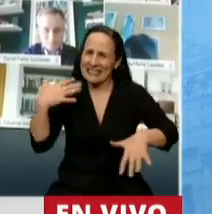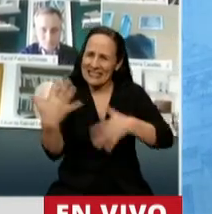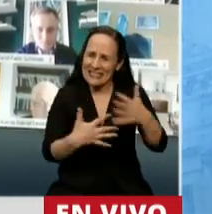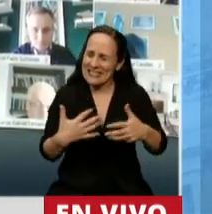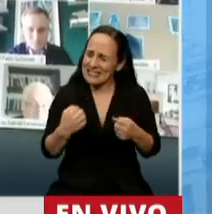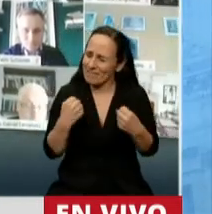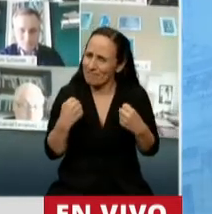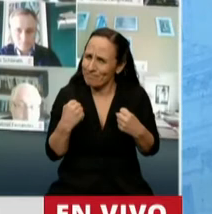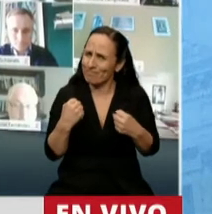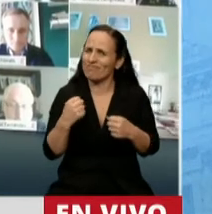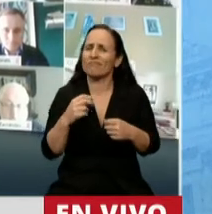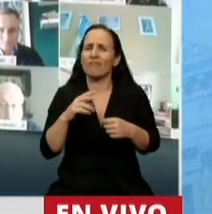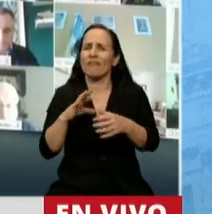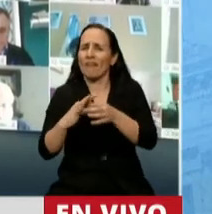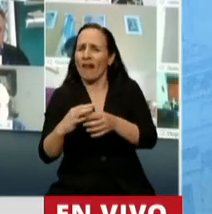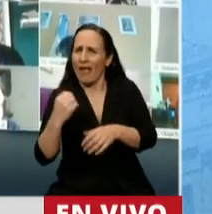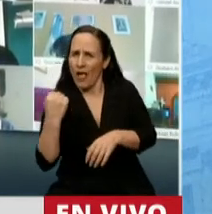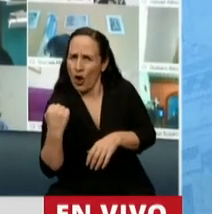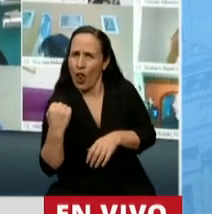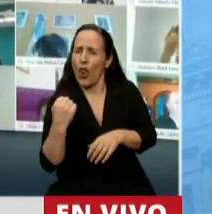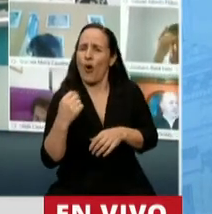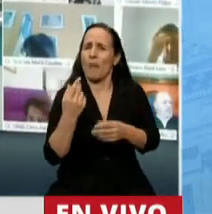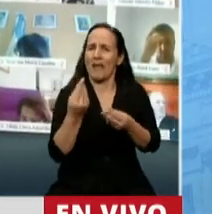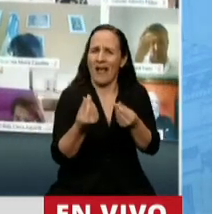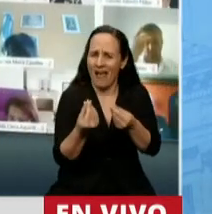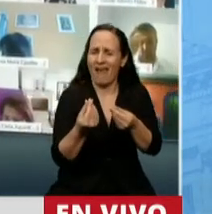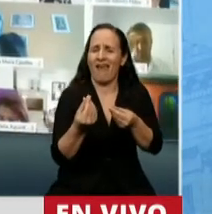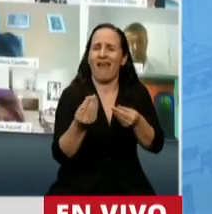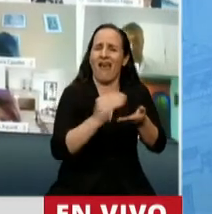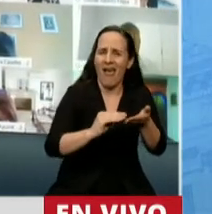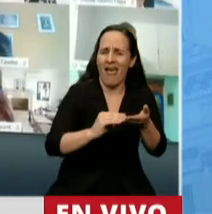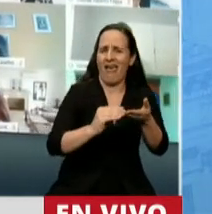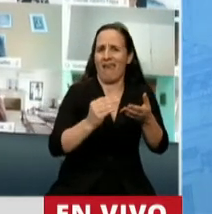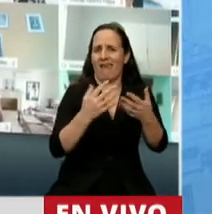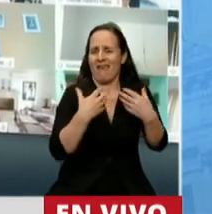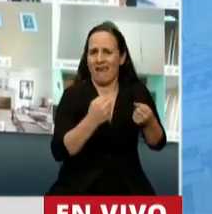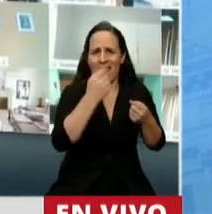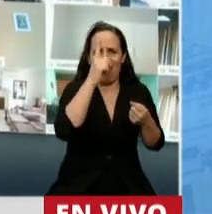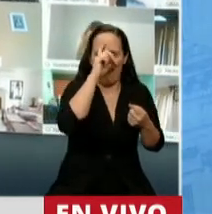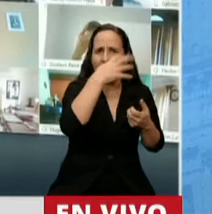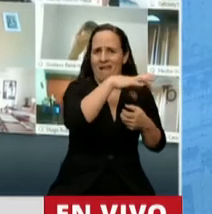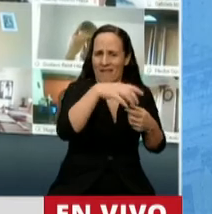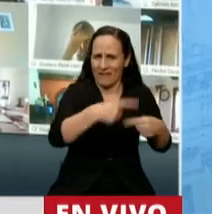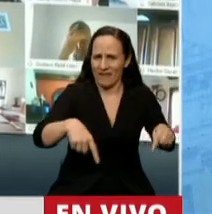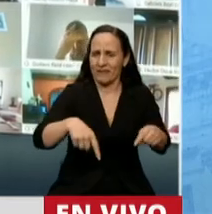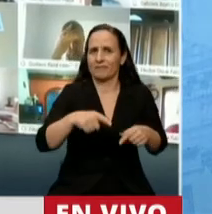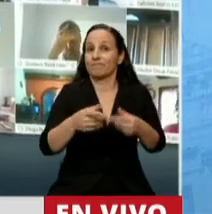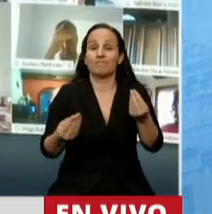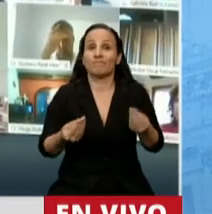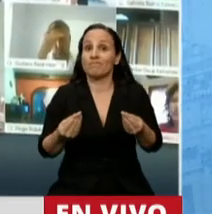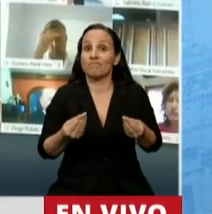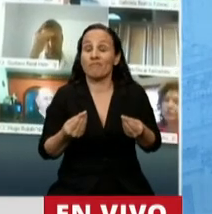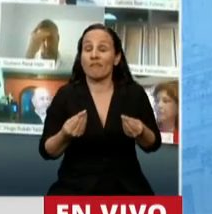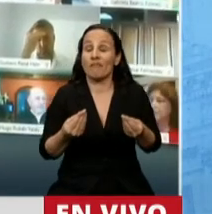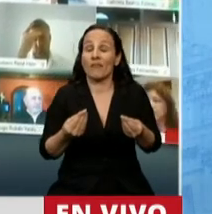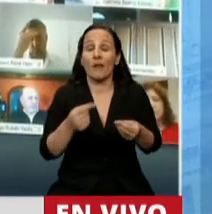no solo económica, sino financiera, social, administrativa, sanitaria, como consecuencia de